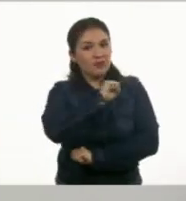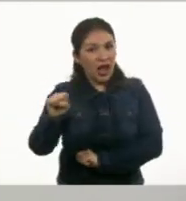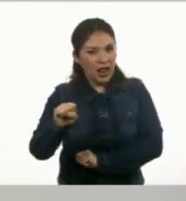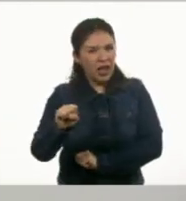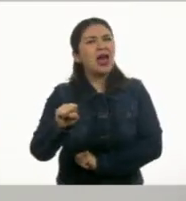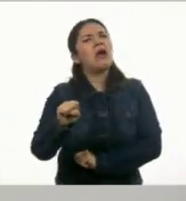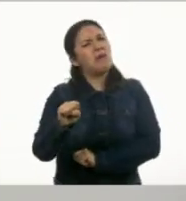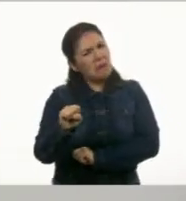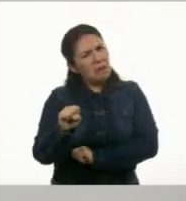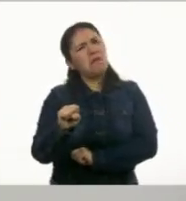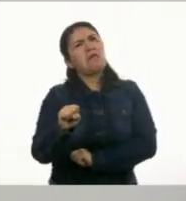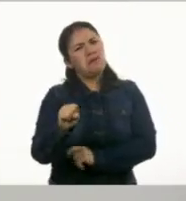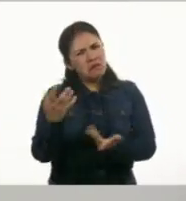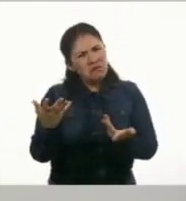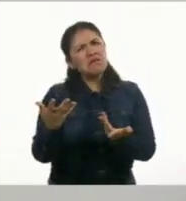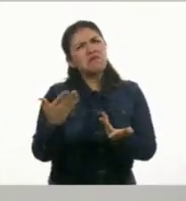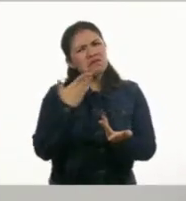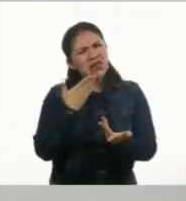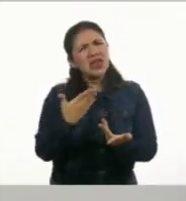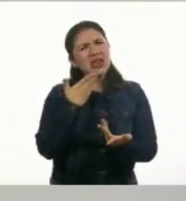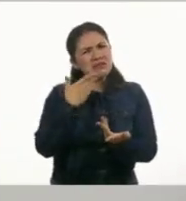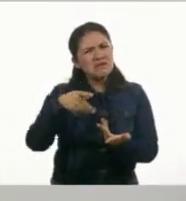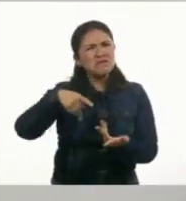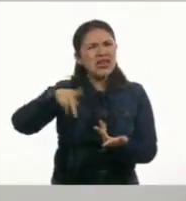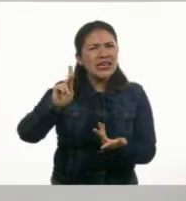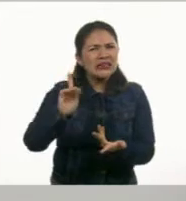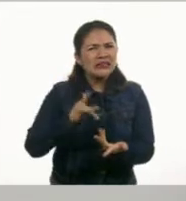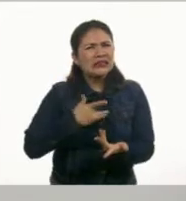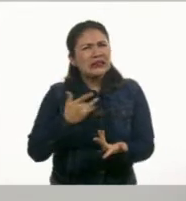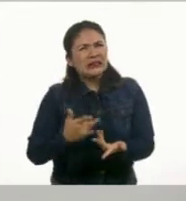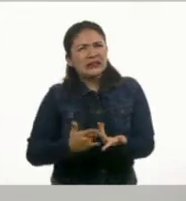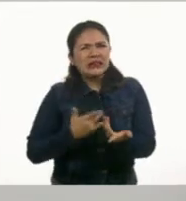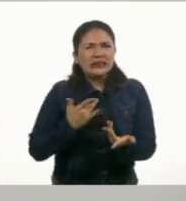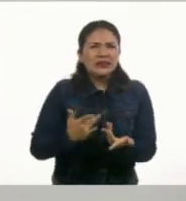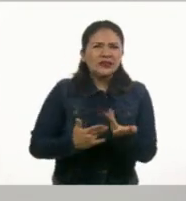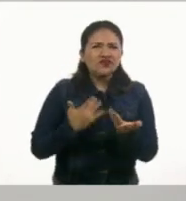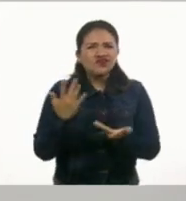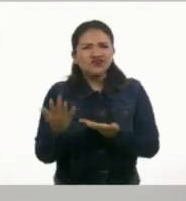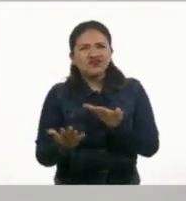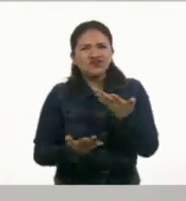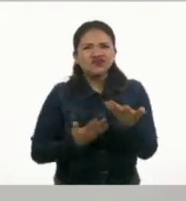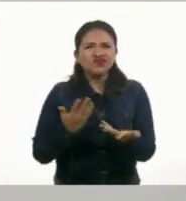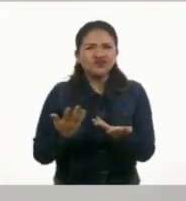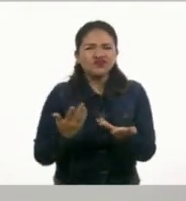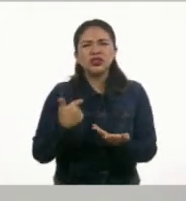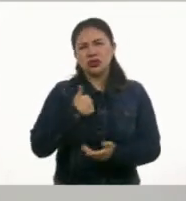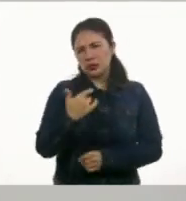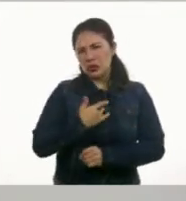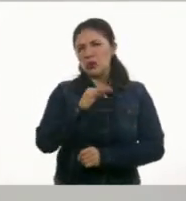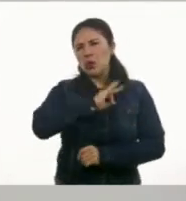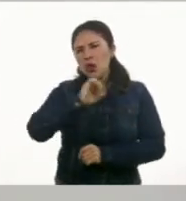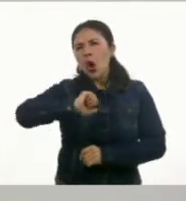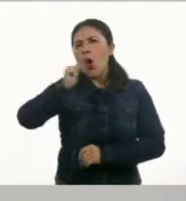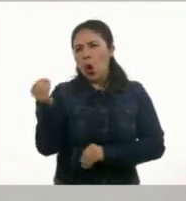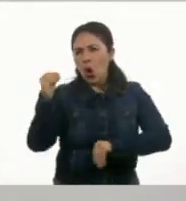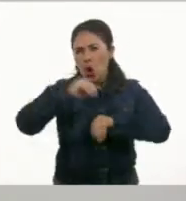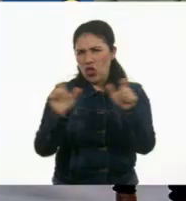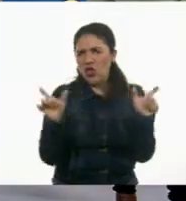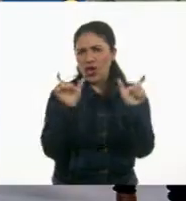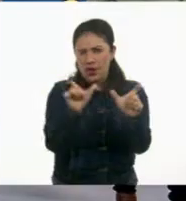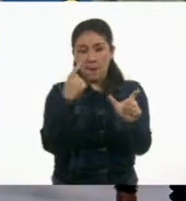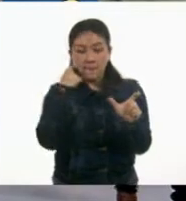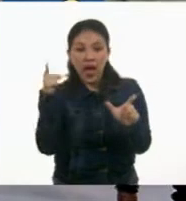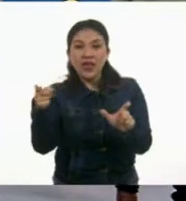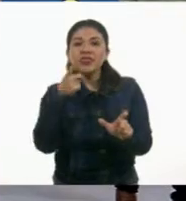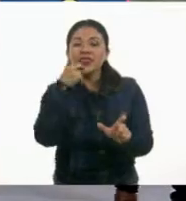aunque... Y ahora qué tal. Bueno, a mí me parece que hay otra que pudiera quedar. Miren, esta que